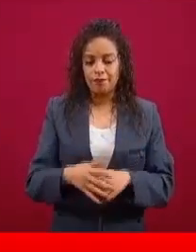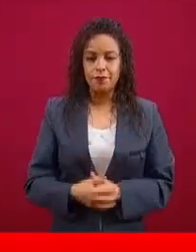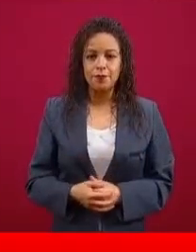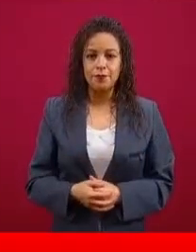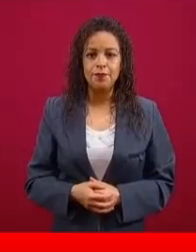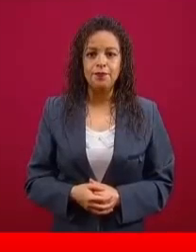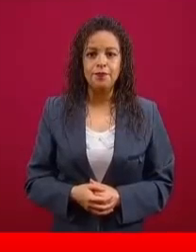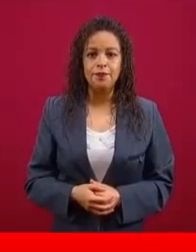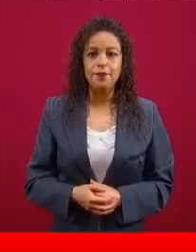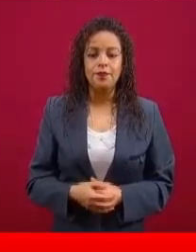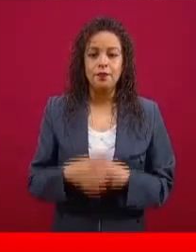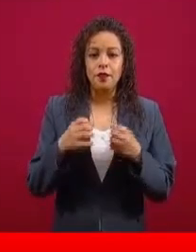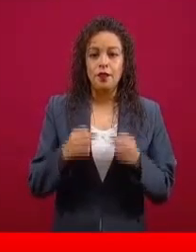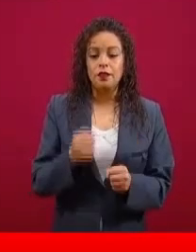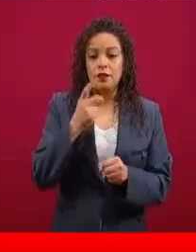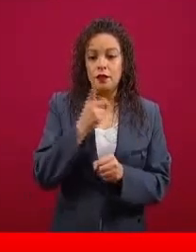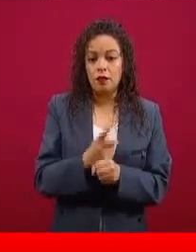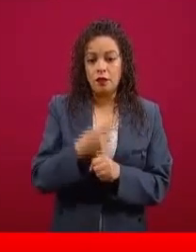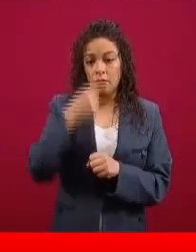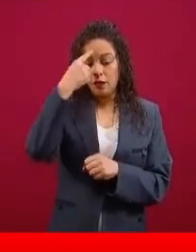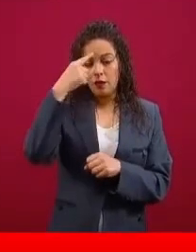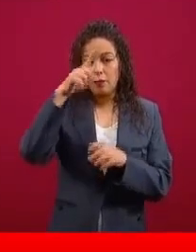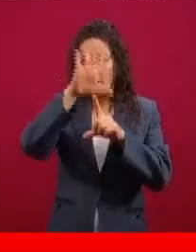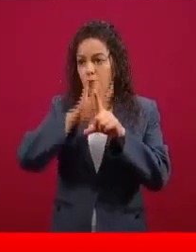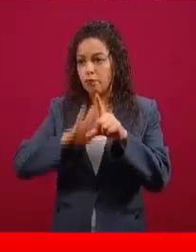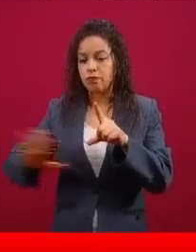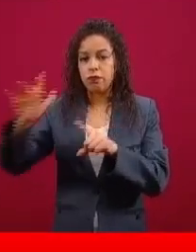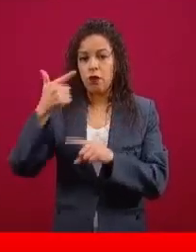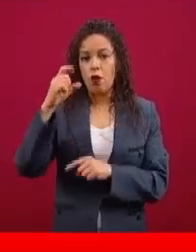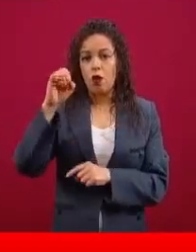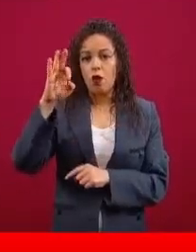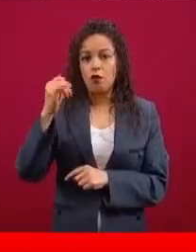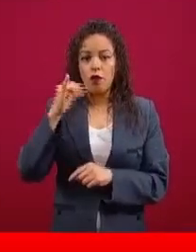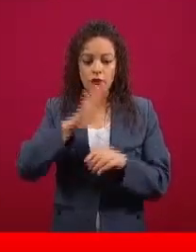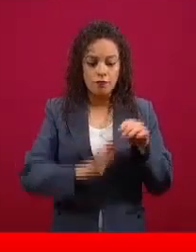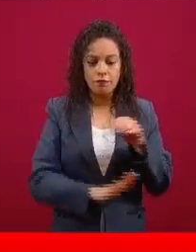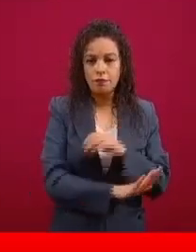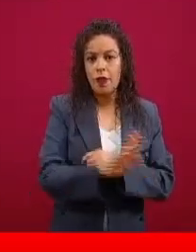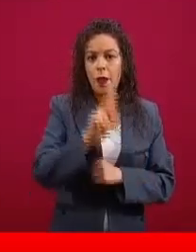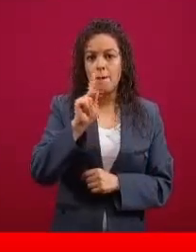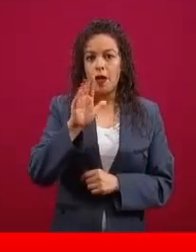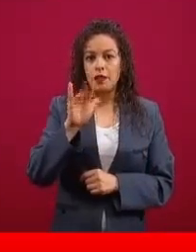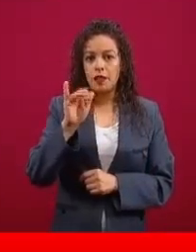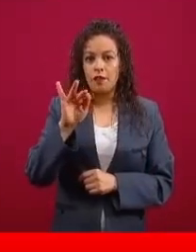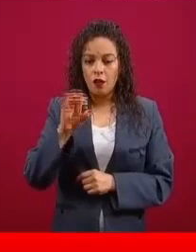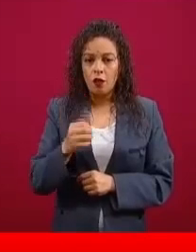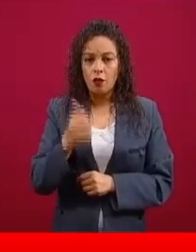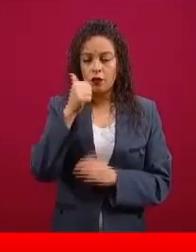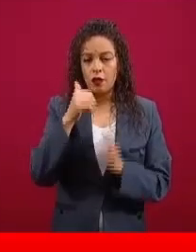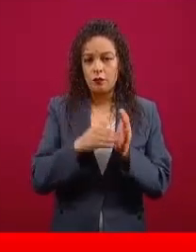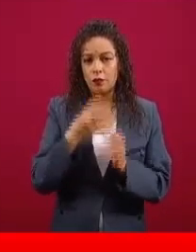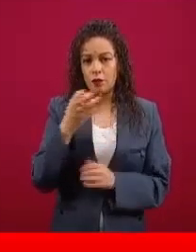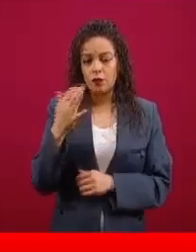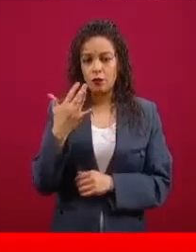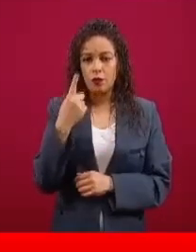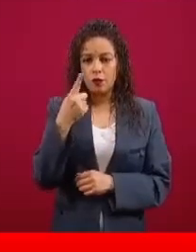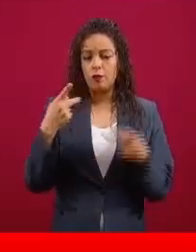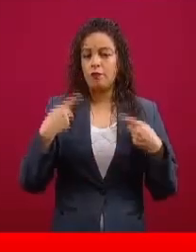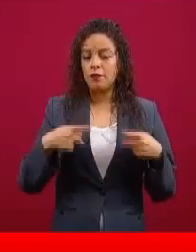En la seguridad a las litorales del Golfo y del Pacífico, seis mil 451 hombres.